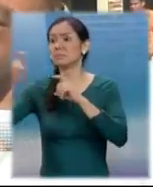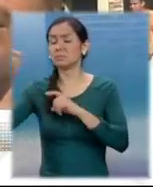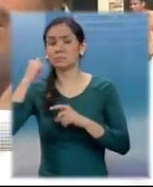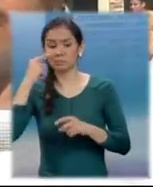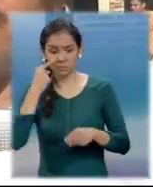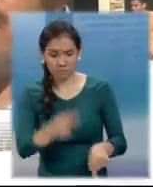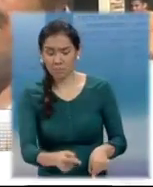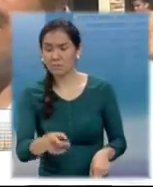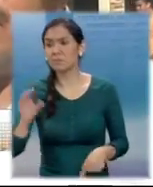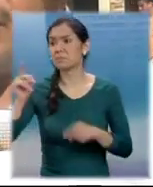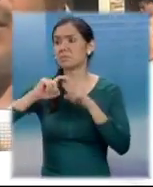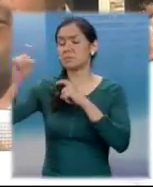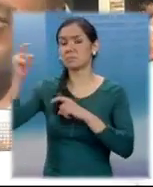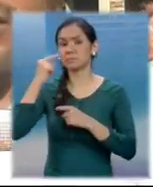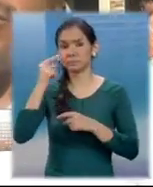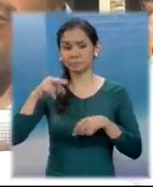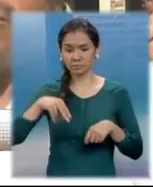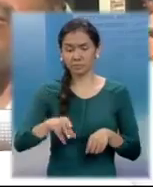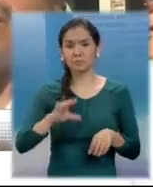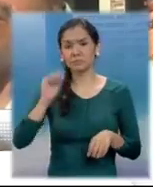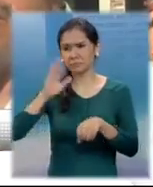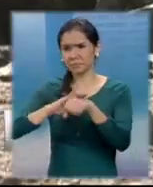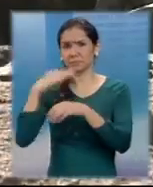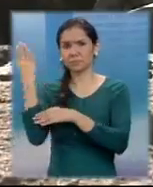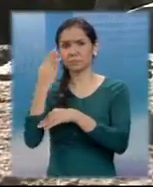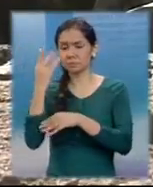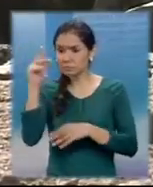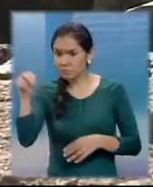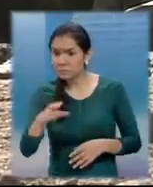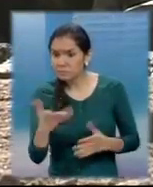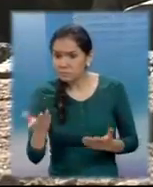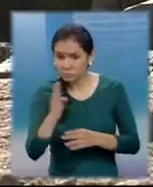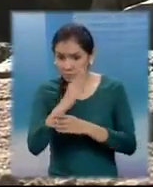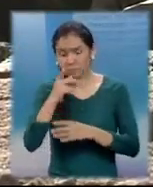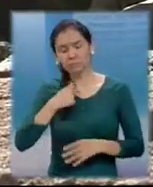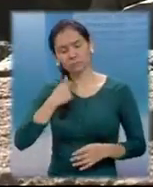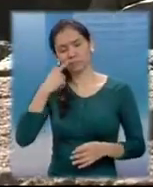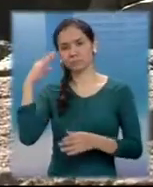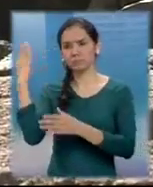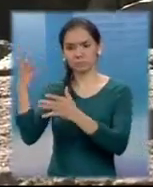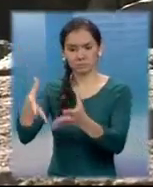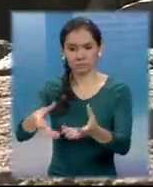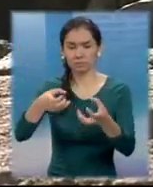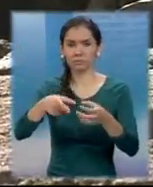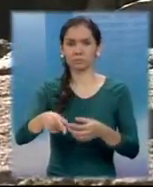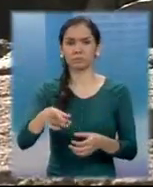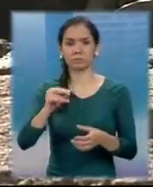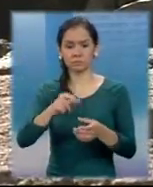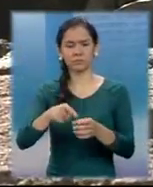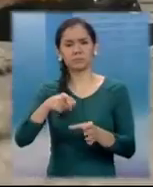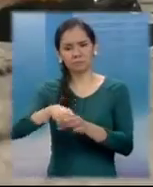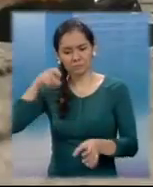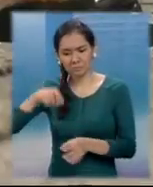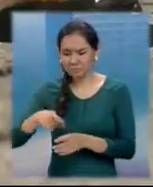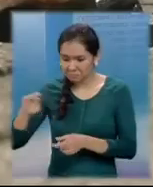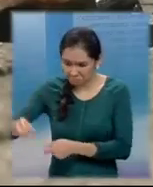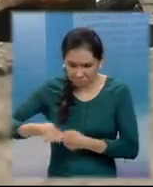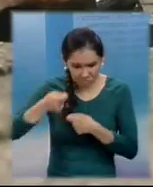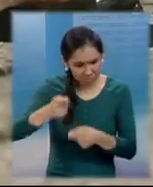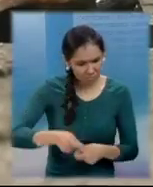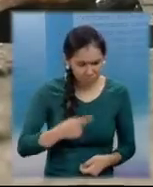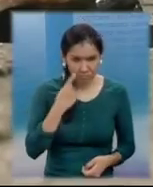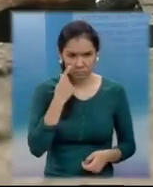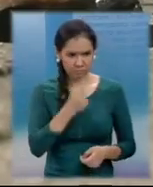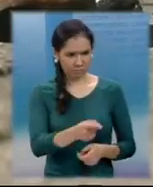hallazgo al pasar buscando, según indicaron ellos, latas y botellas reciclables,